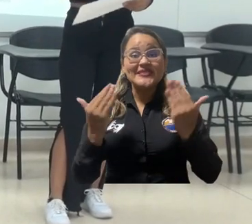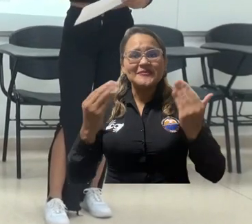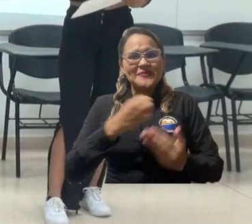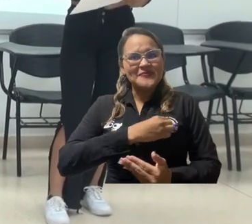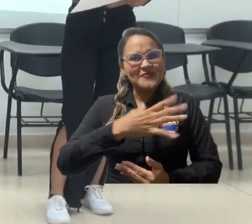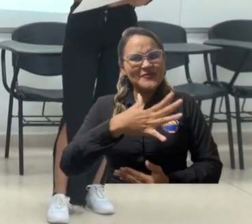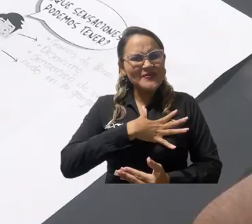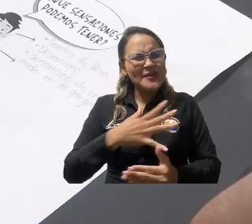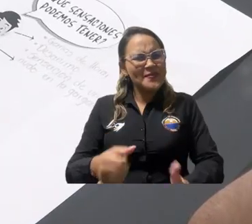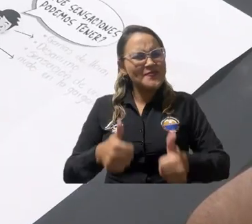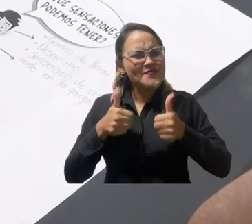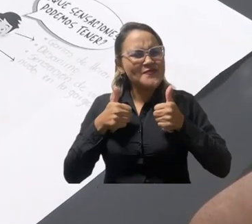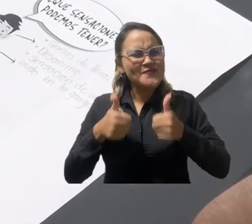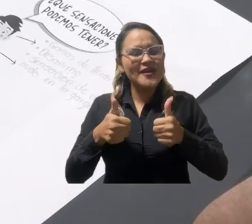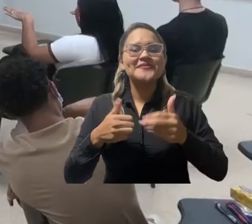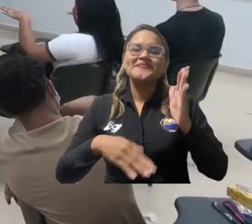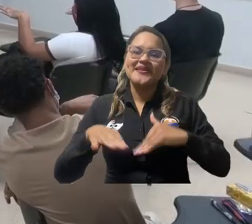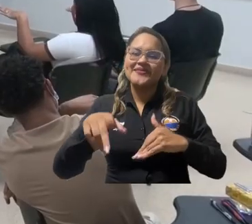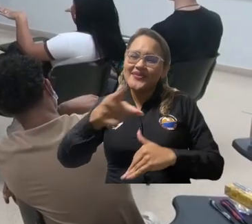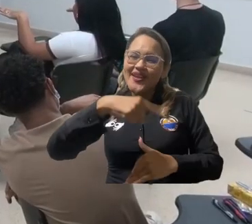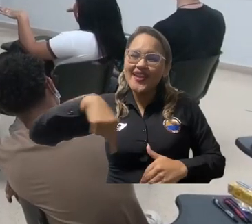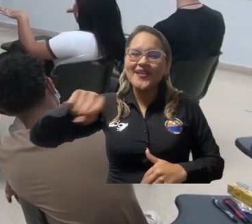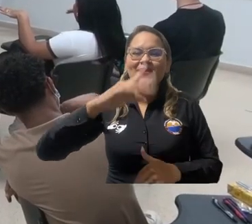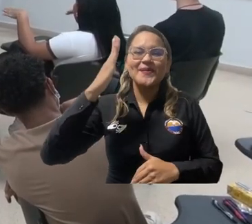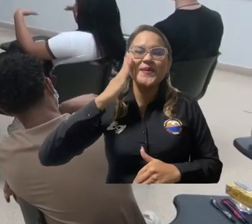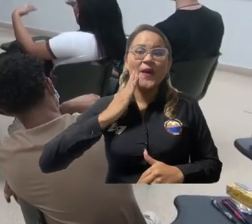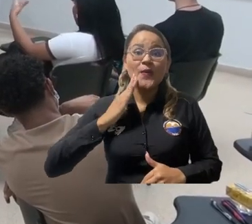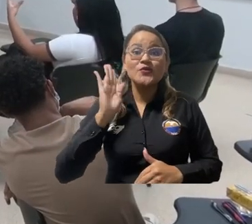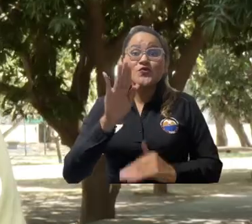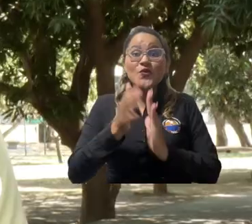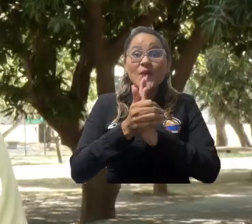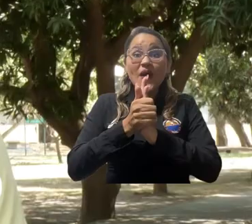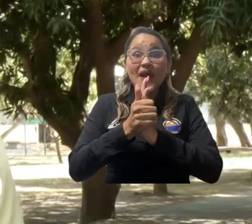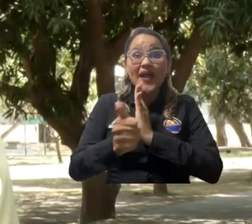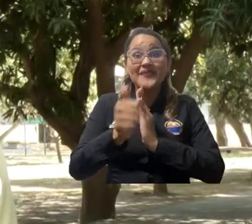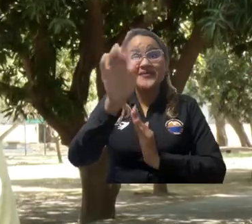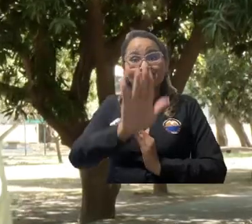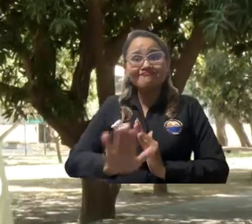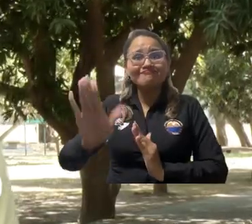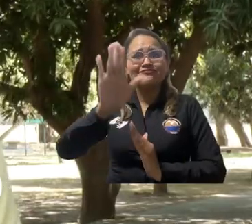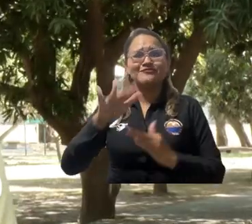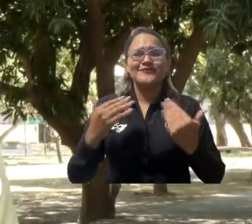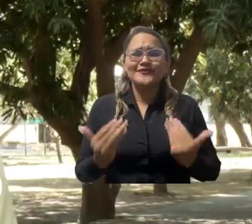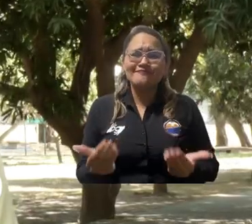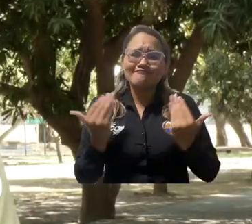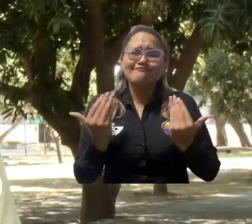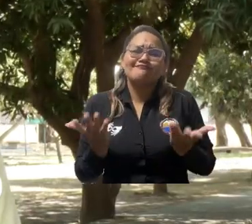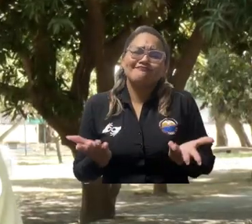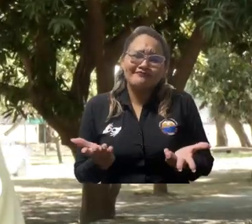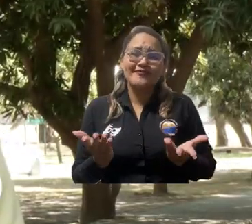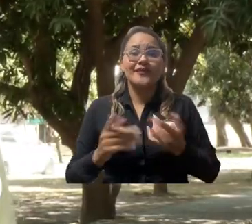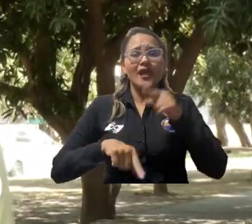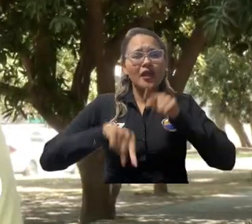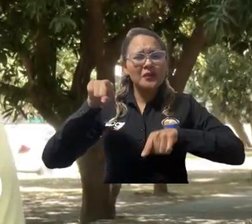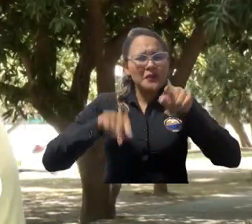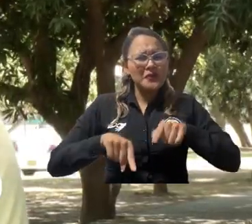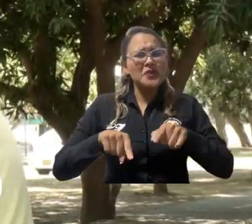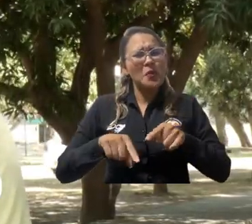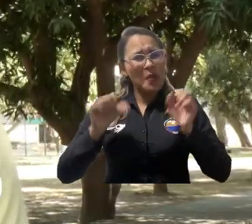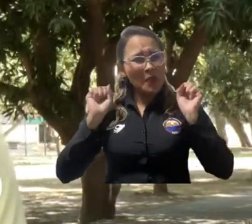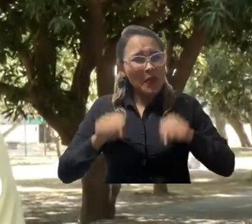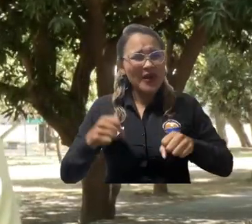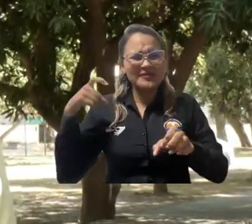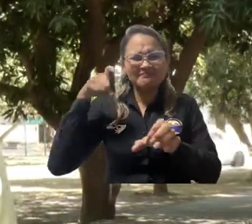La verdad me parece una oportunidad muy buena. De esta manera se pueden conseguir a los jóvenes más talentosos de todo el departamento que tal vez